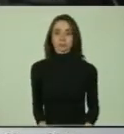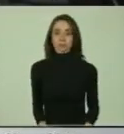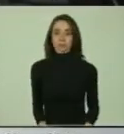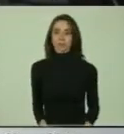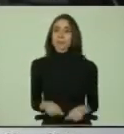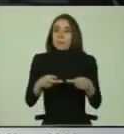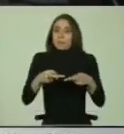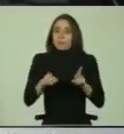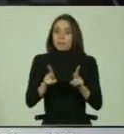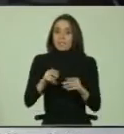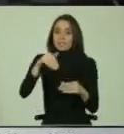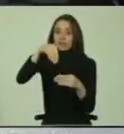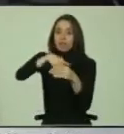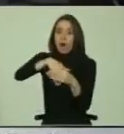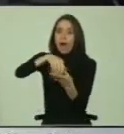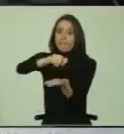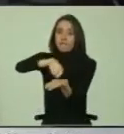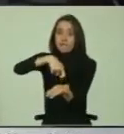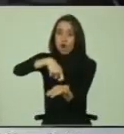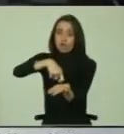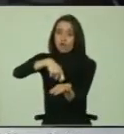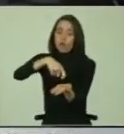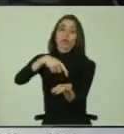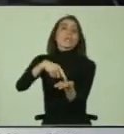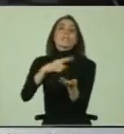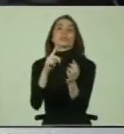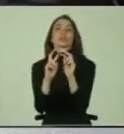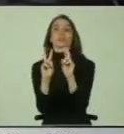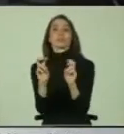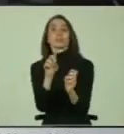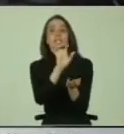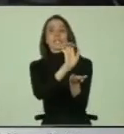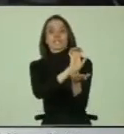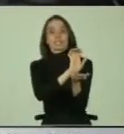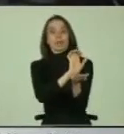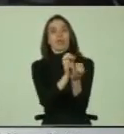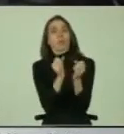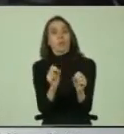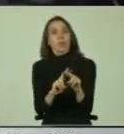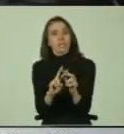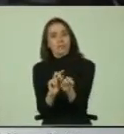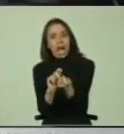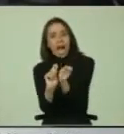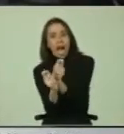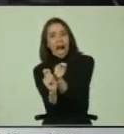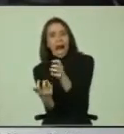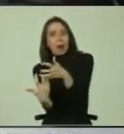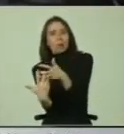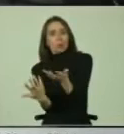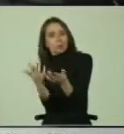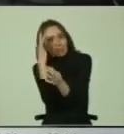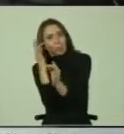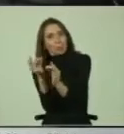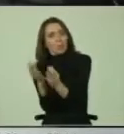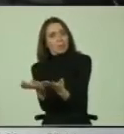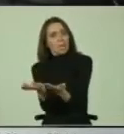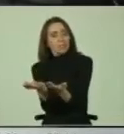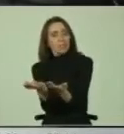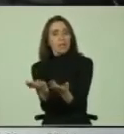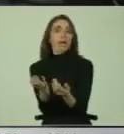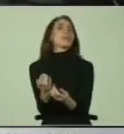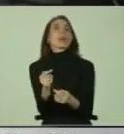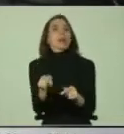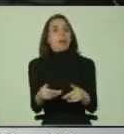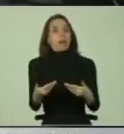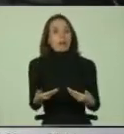El derecho al voto es uno de los tantos ámbitos en que el Estado puede realizar ajustes razonables. Las condiciones